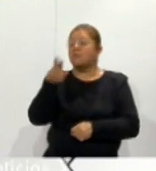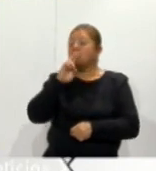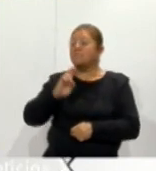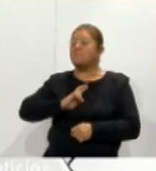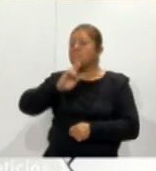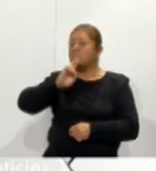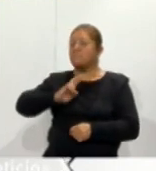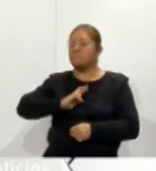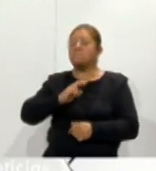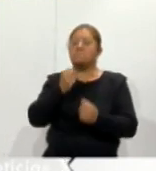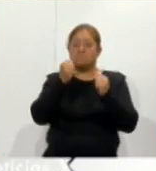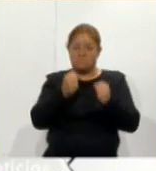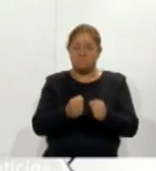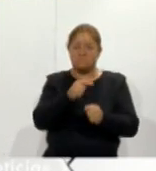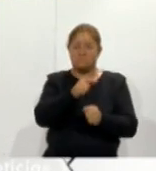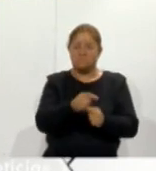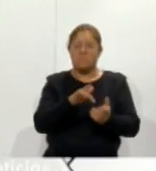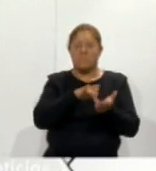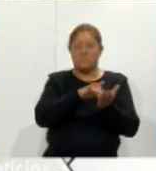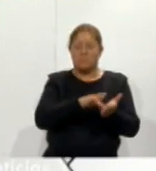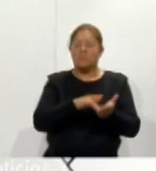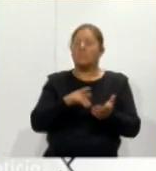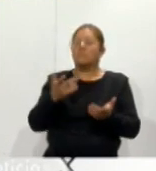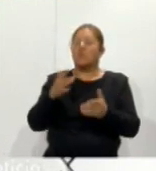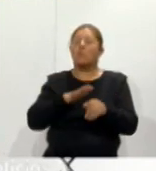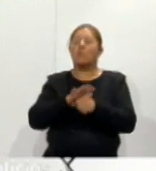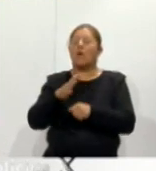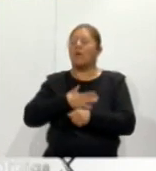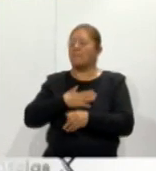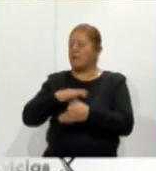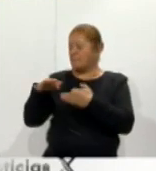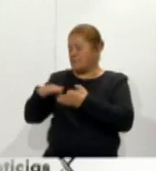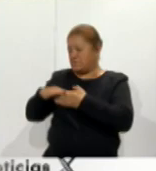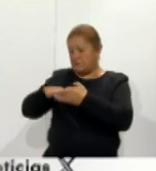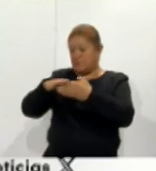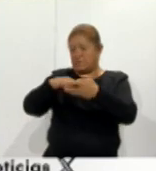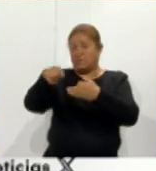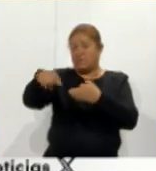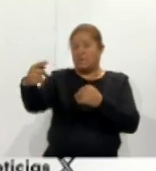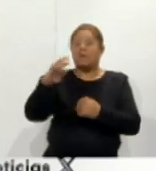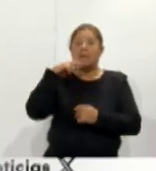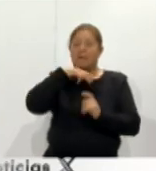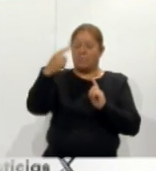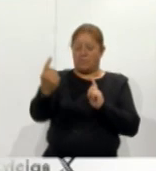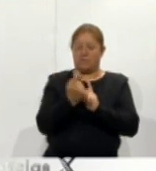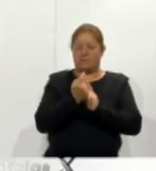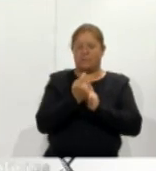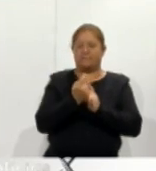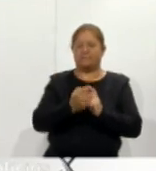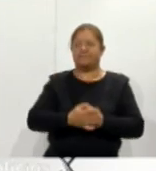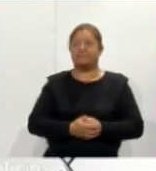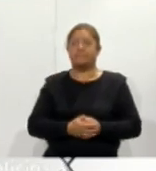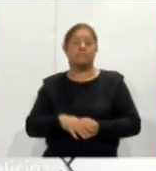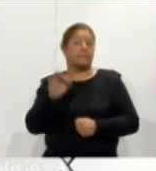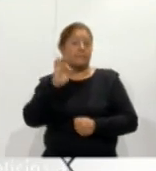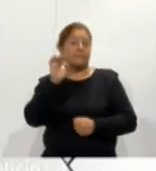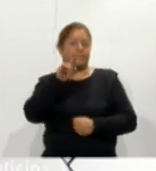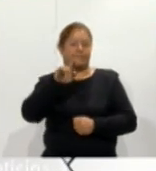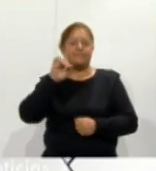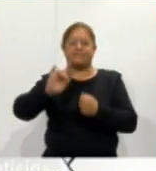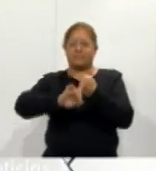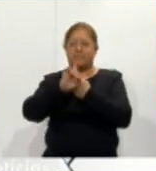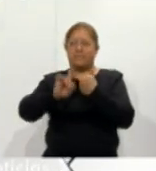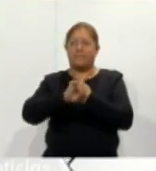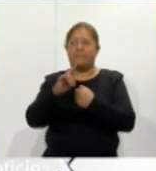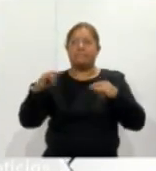para confirmar el apoyo y buscar la unidad más cercana y prestarles el servicio lo más pronto posible. En caso de tener algún problema en